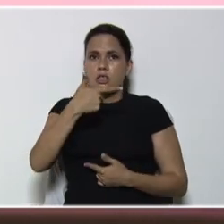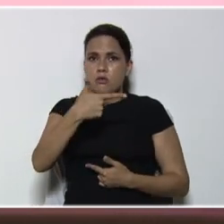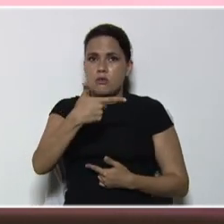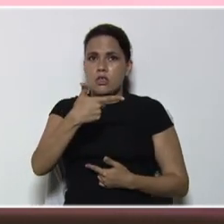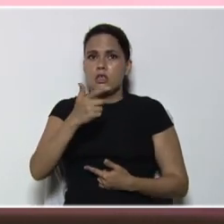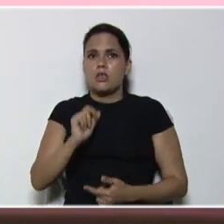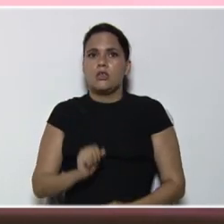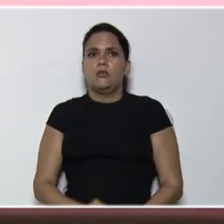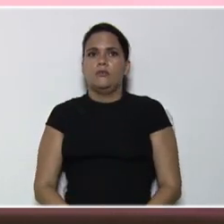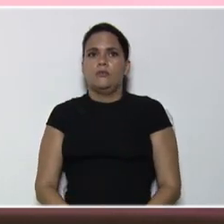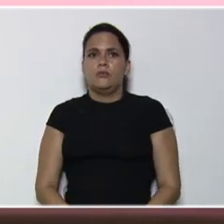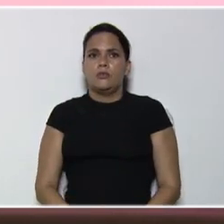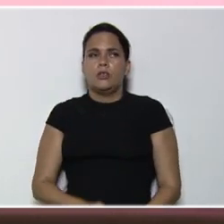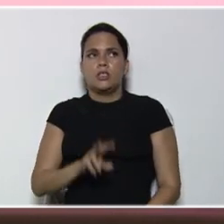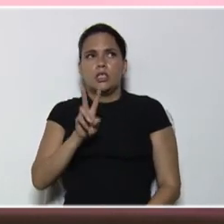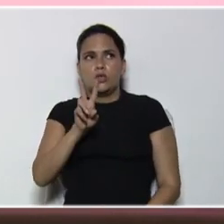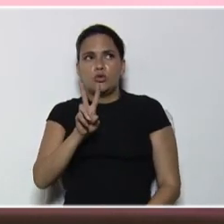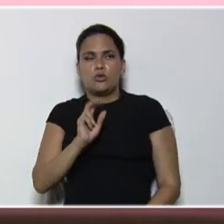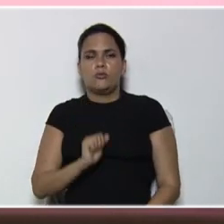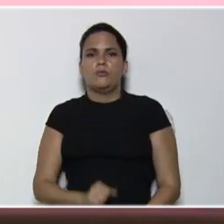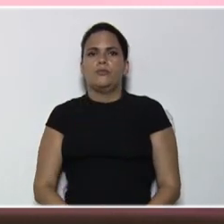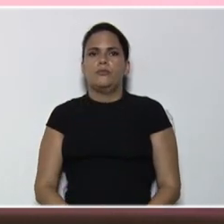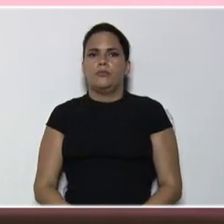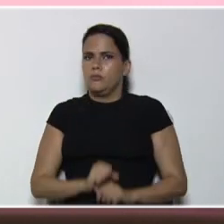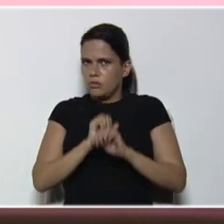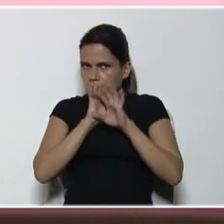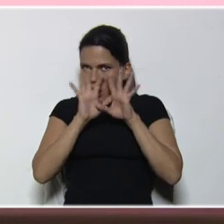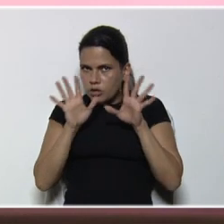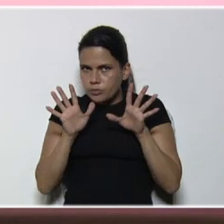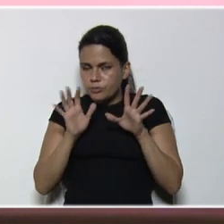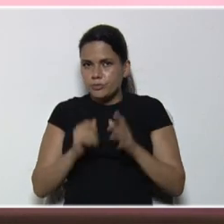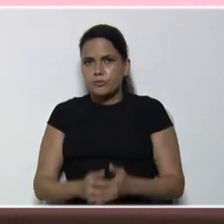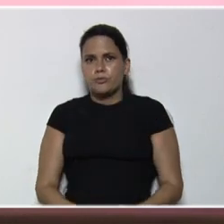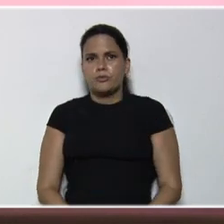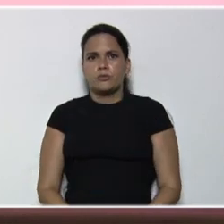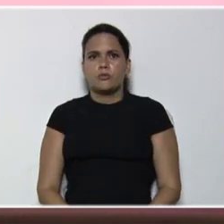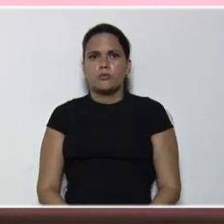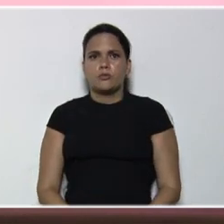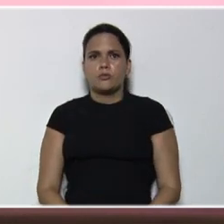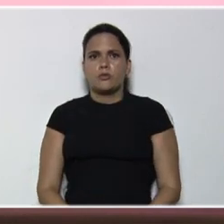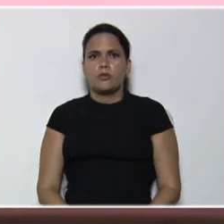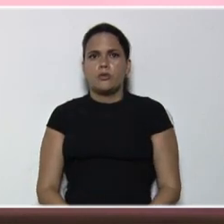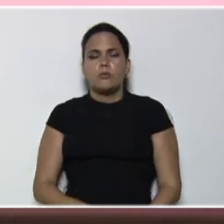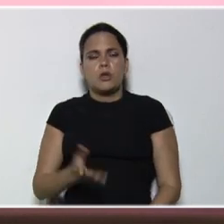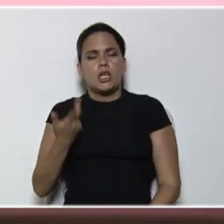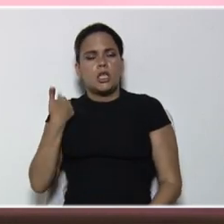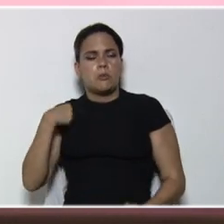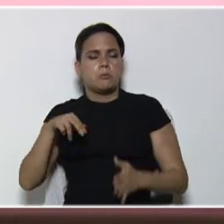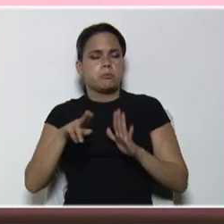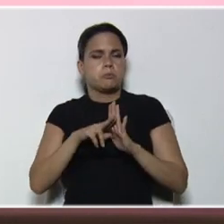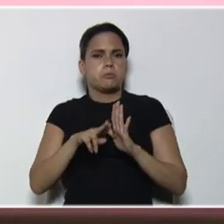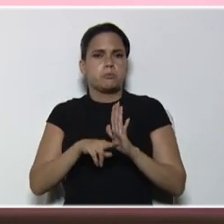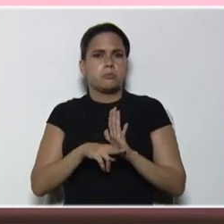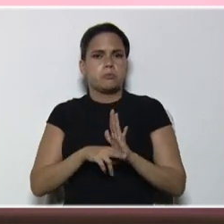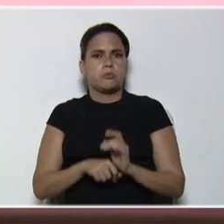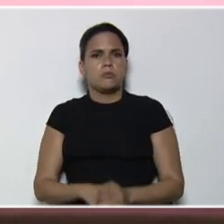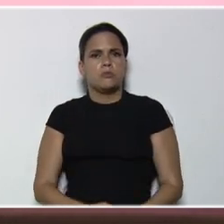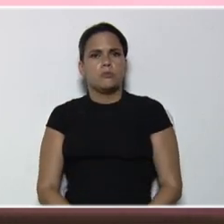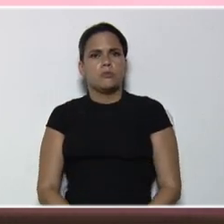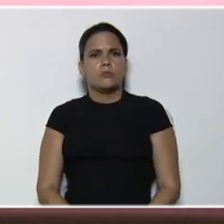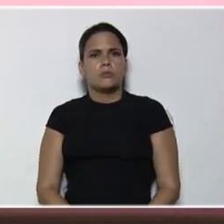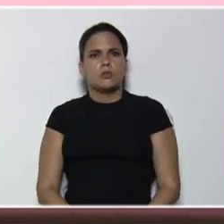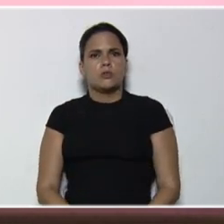entre el número dos, estamos claros, por acá, otro criterio, que es, el de,